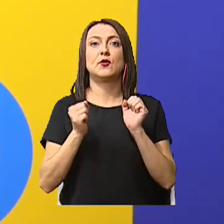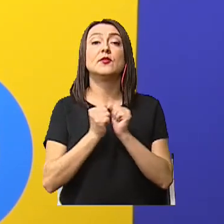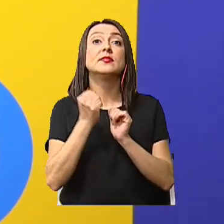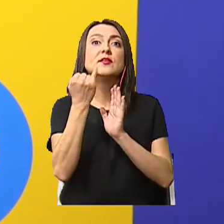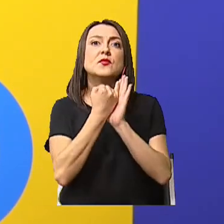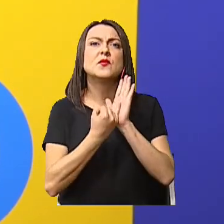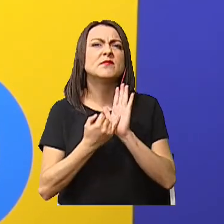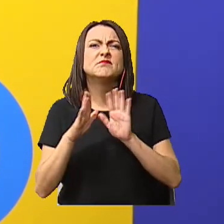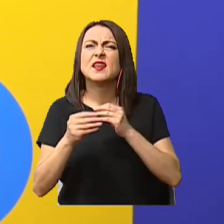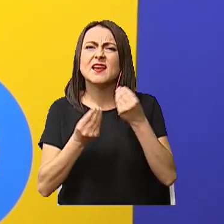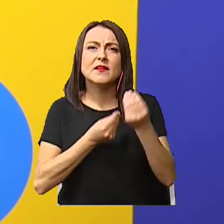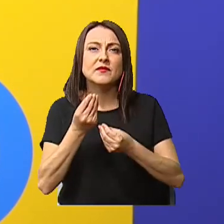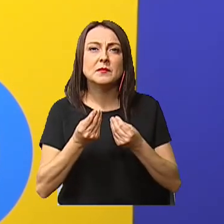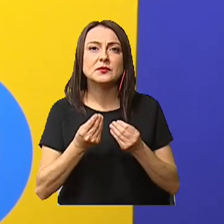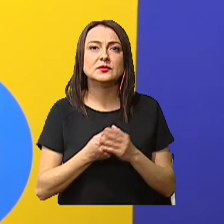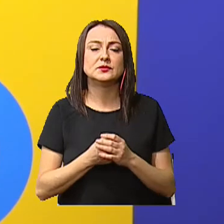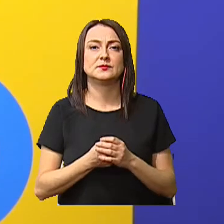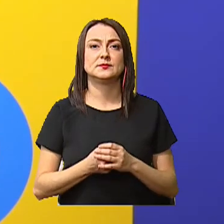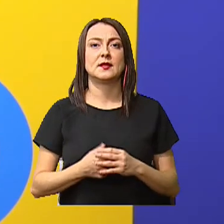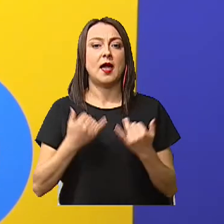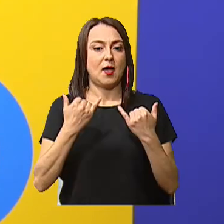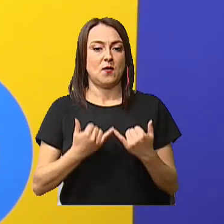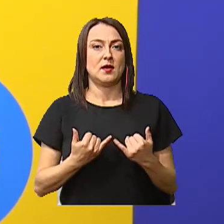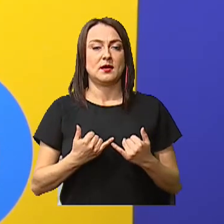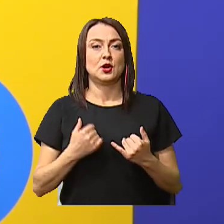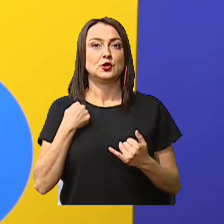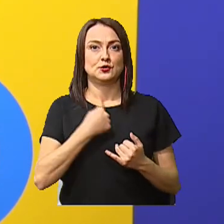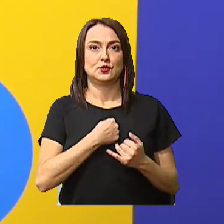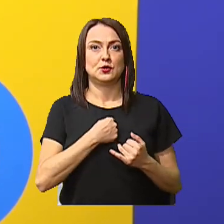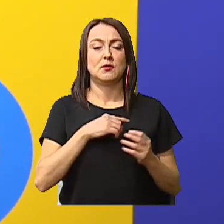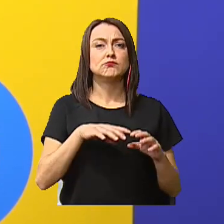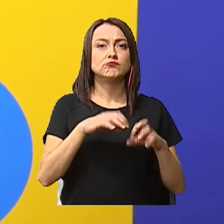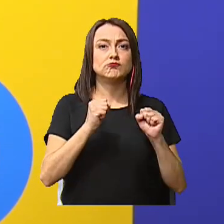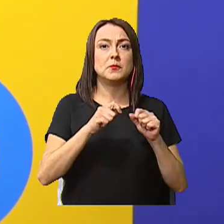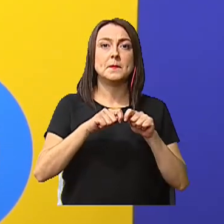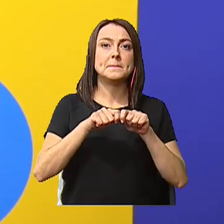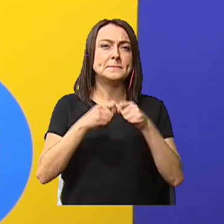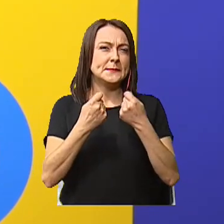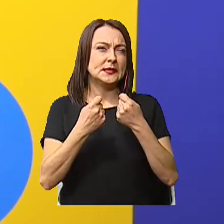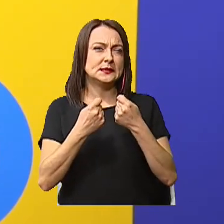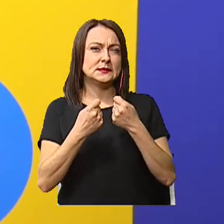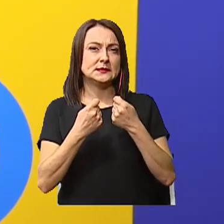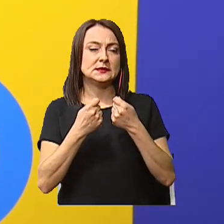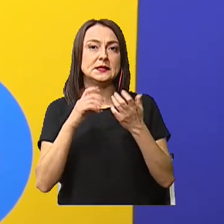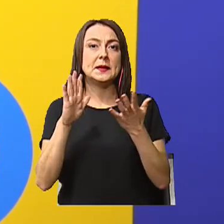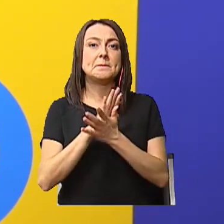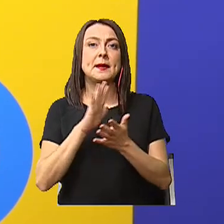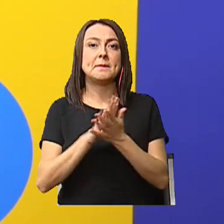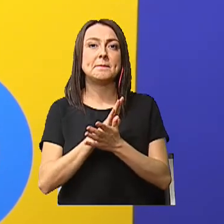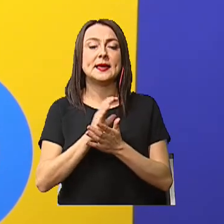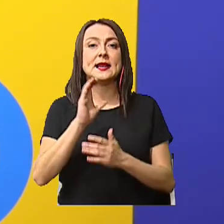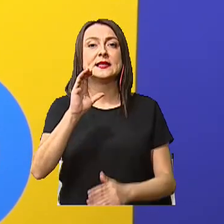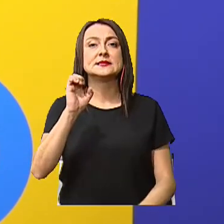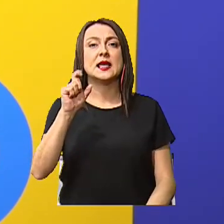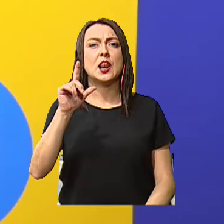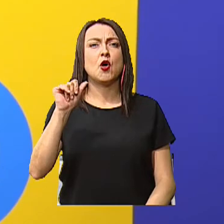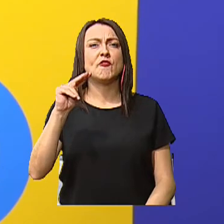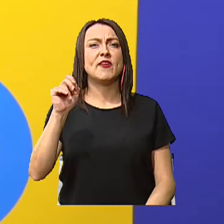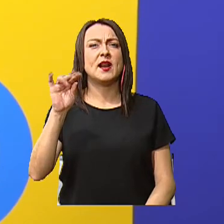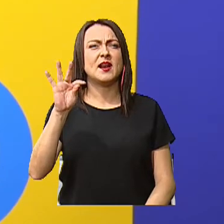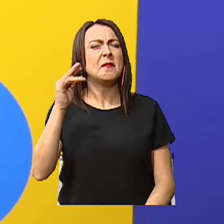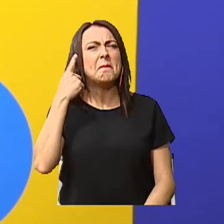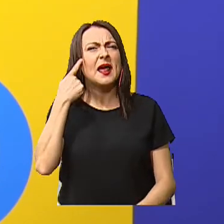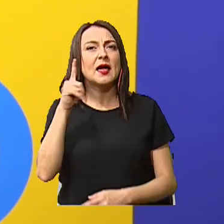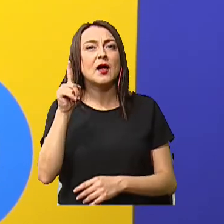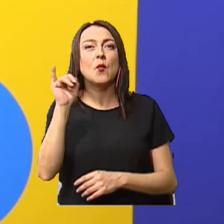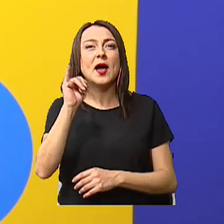Entonces, ¿qué vamos a tomar? Vamos a tomar Un pedacito de papel celofán Que es este que usamos para